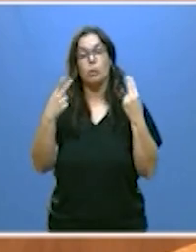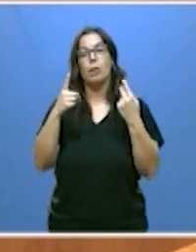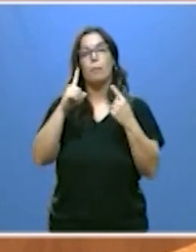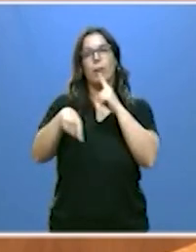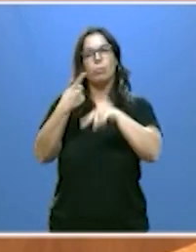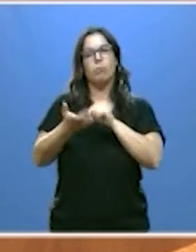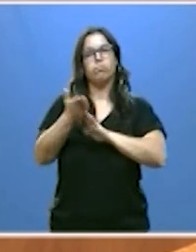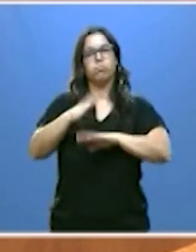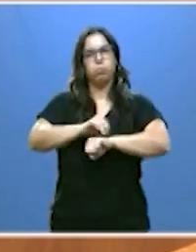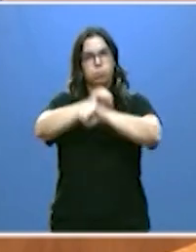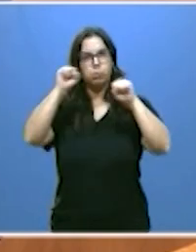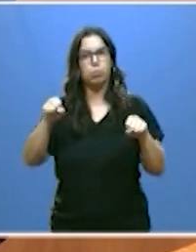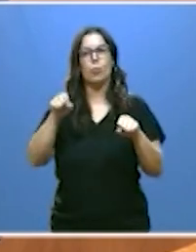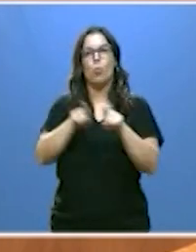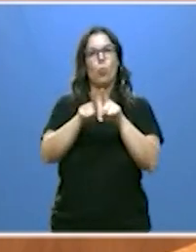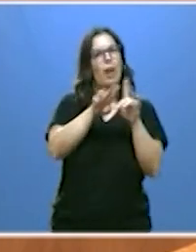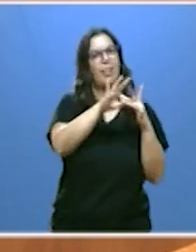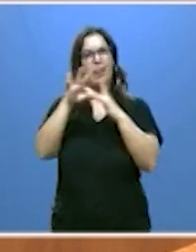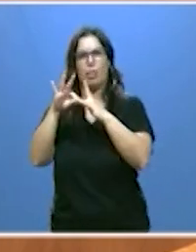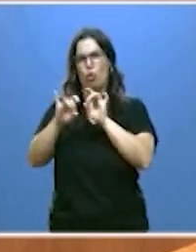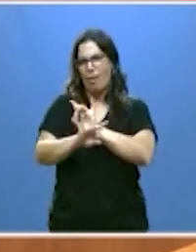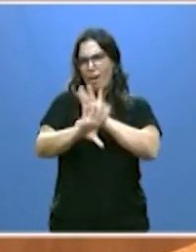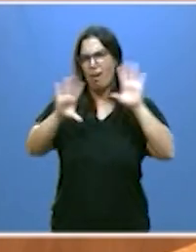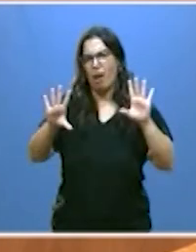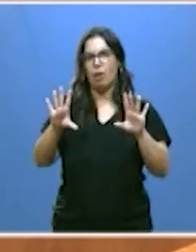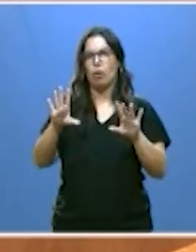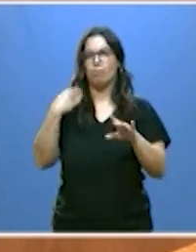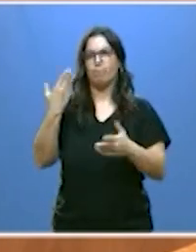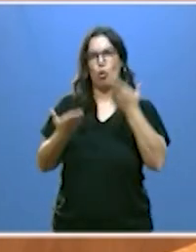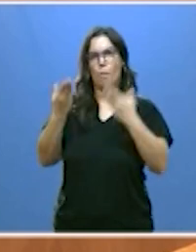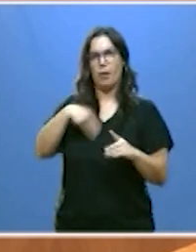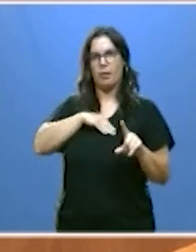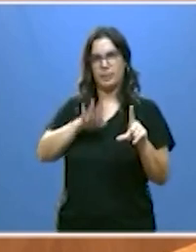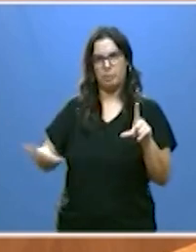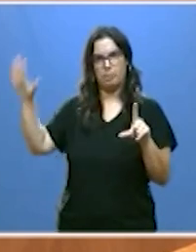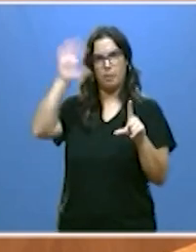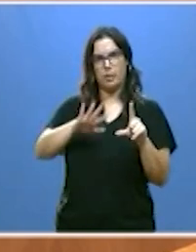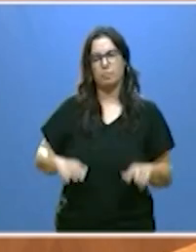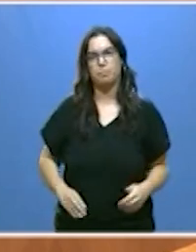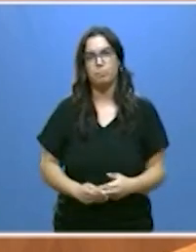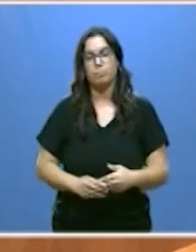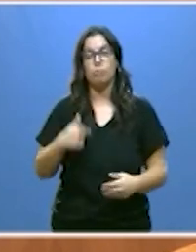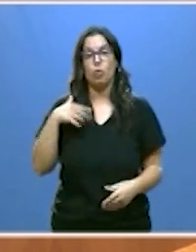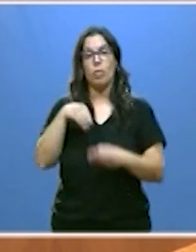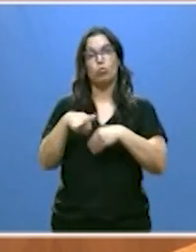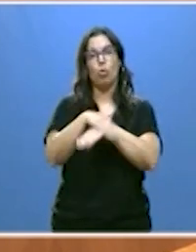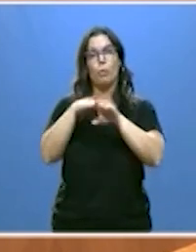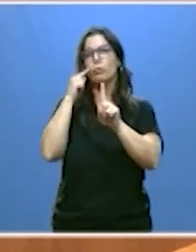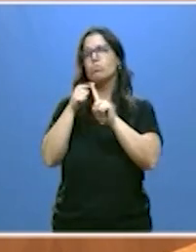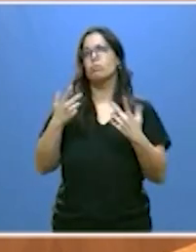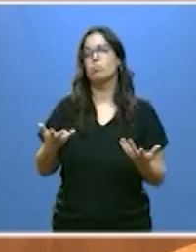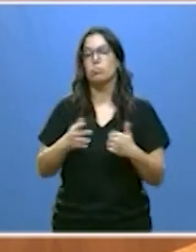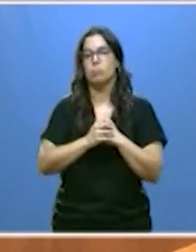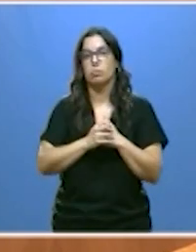en una clara posición de liderazgo a la cabeza del conjunto de España. Yo he venido al Gobierno de Castilla y León